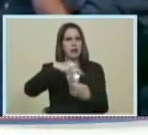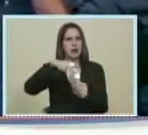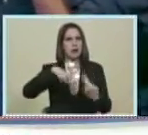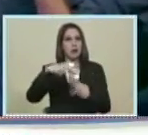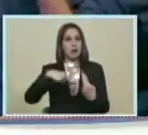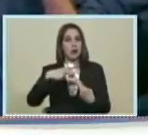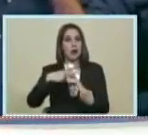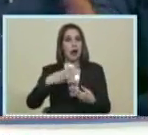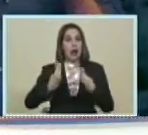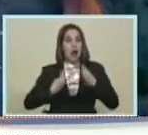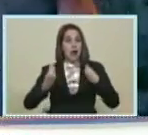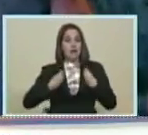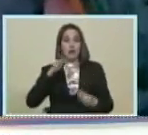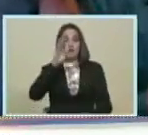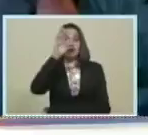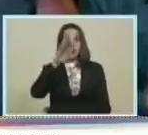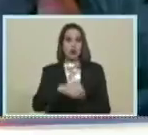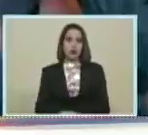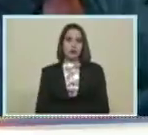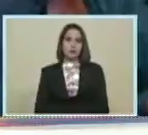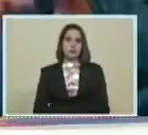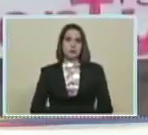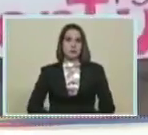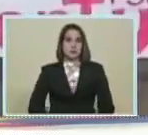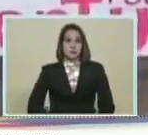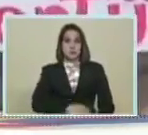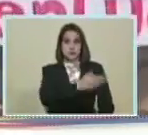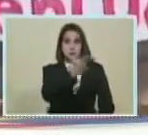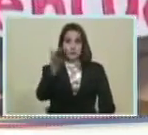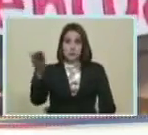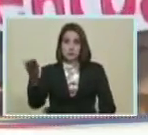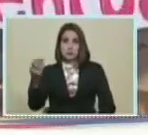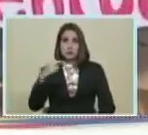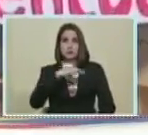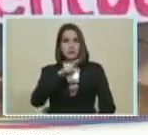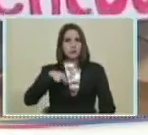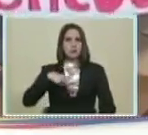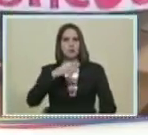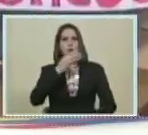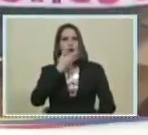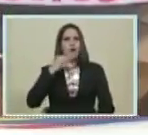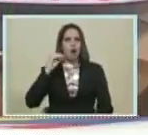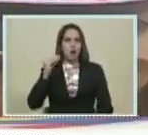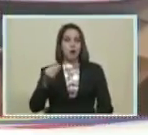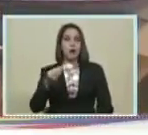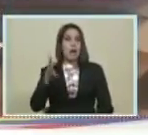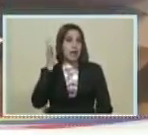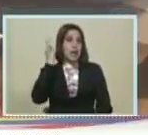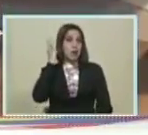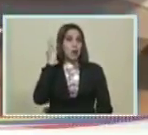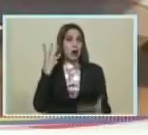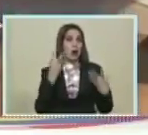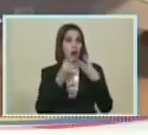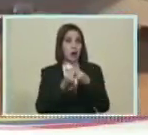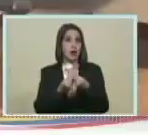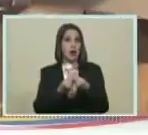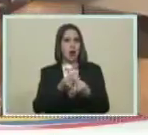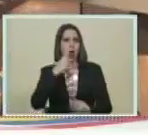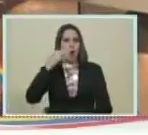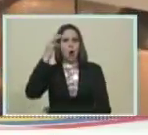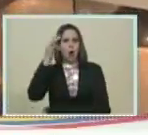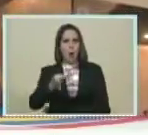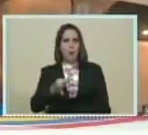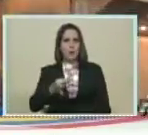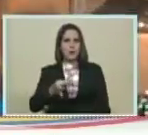A la vida De futuro Fueron ellos Nuestros jóvenes Nuestras mujeres Nuestros hombres